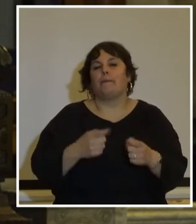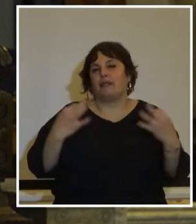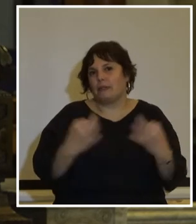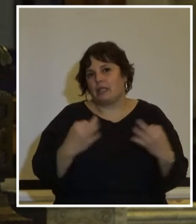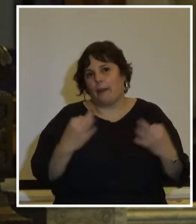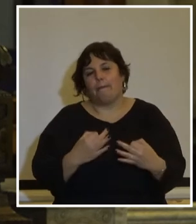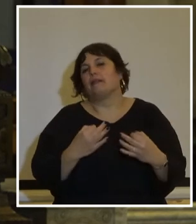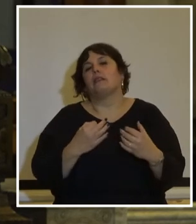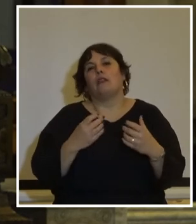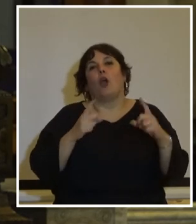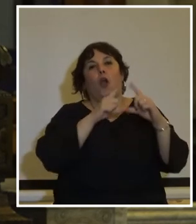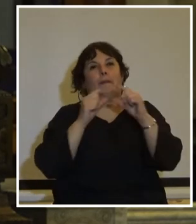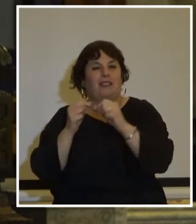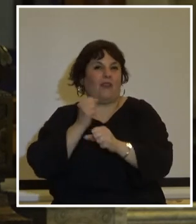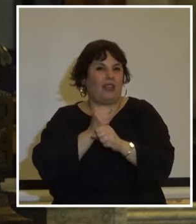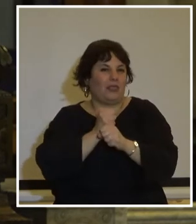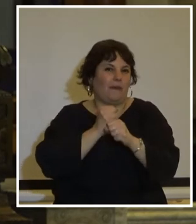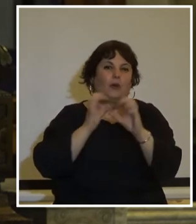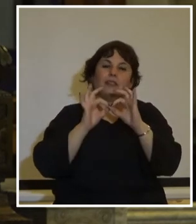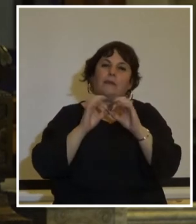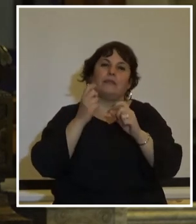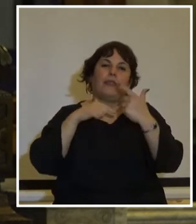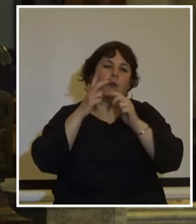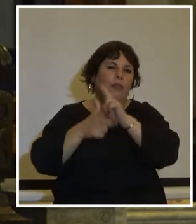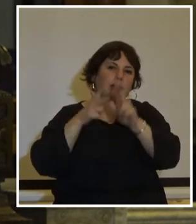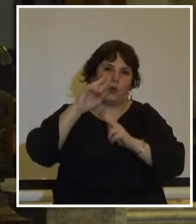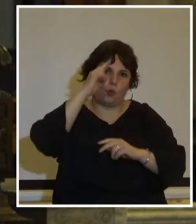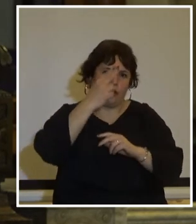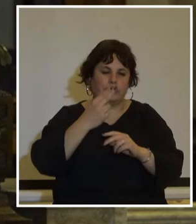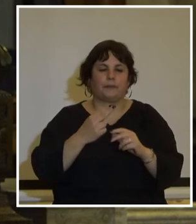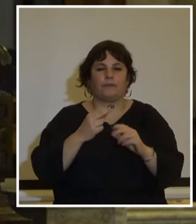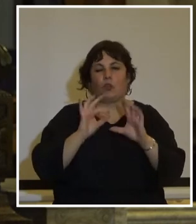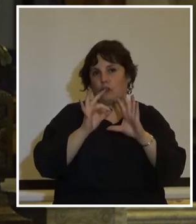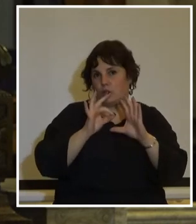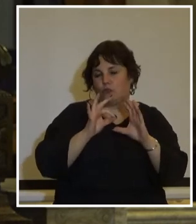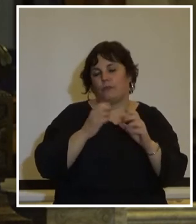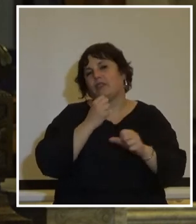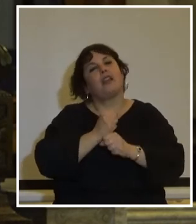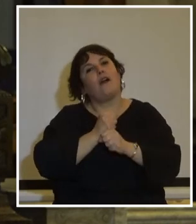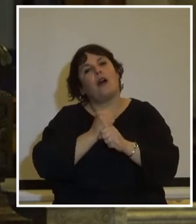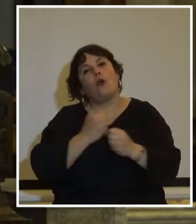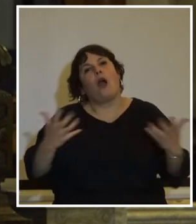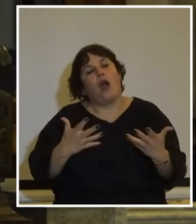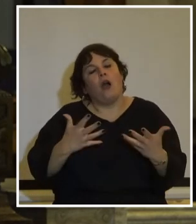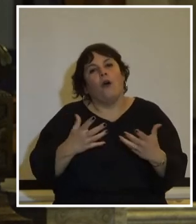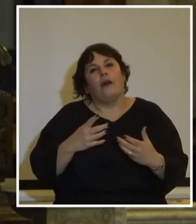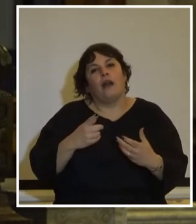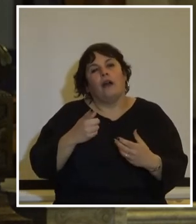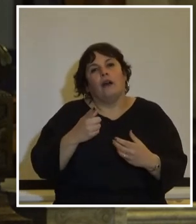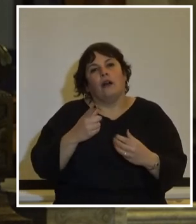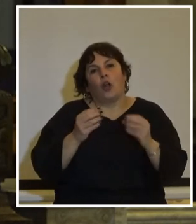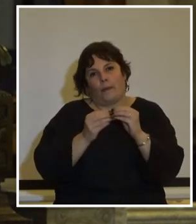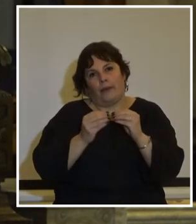a la cooperativa de trabajo de intérprete de lengua de señas Cotrilzu trabajo que está realizando entonces la